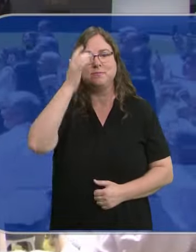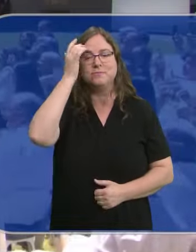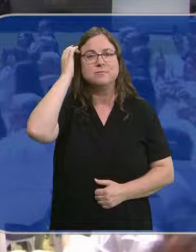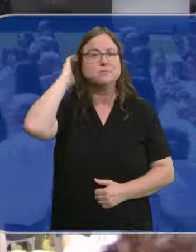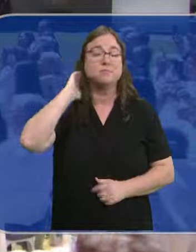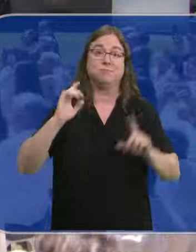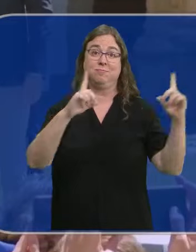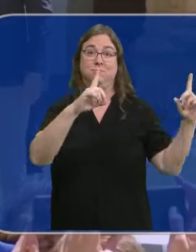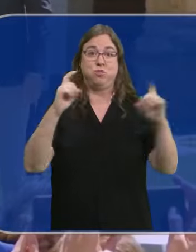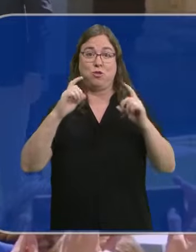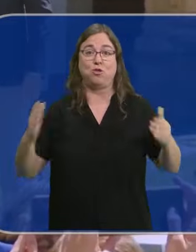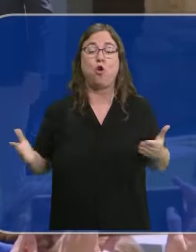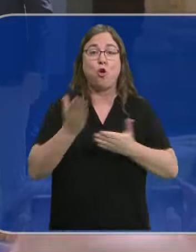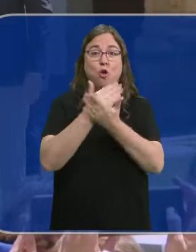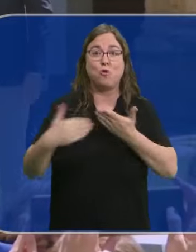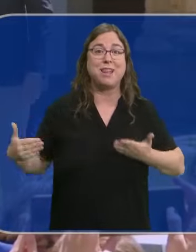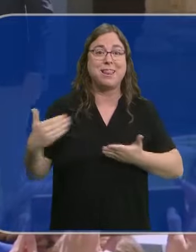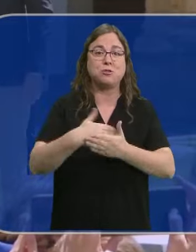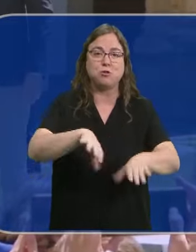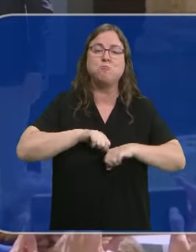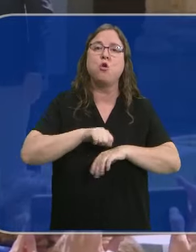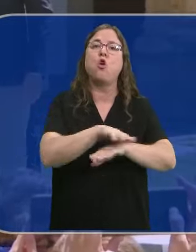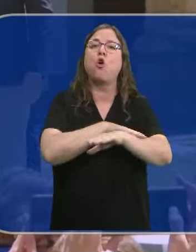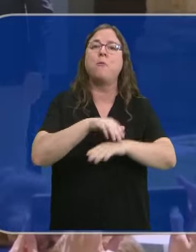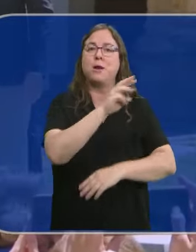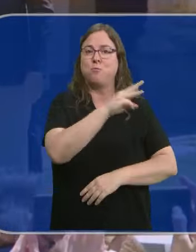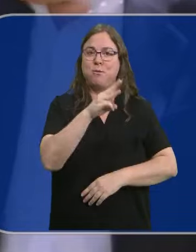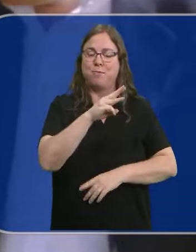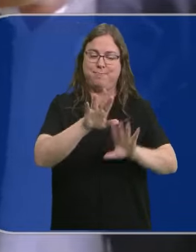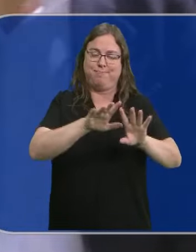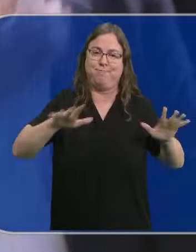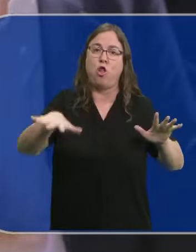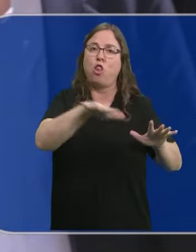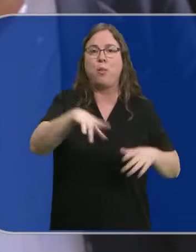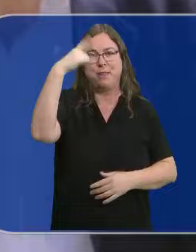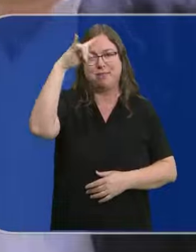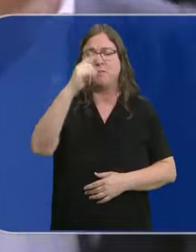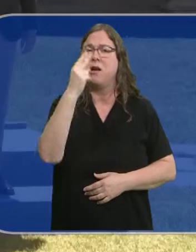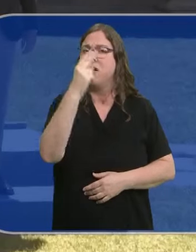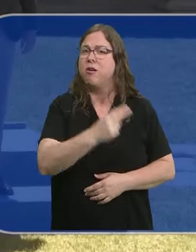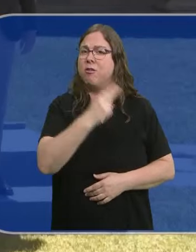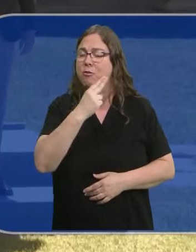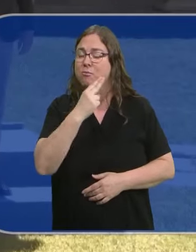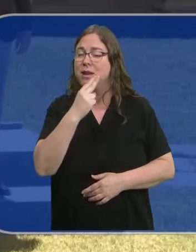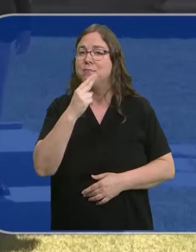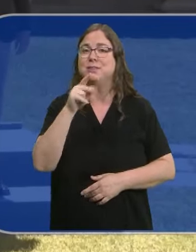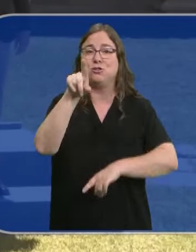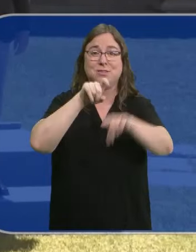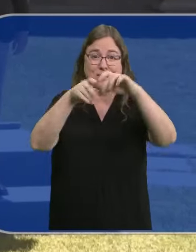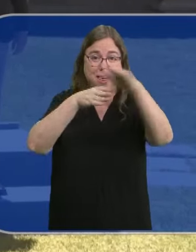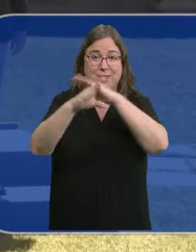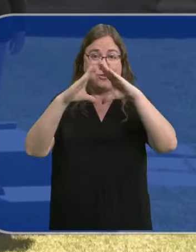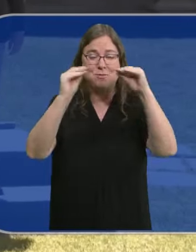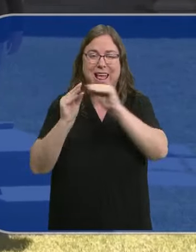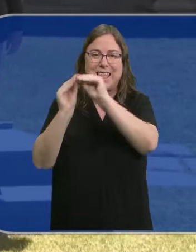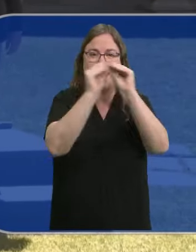Foto de familia de todas las comunidades autónomas gobernadas por el PP en Salamanca para sellar su compromiso con una ebau común. Han asistido los